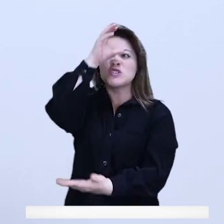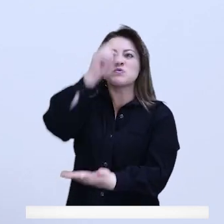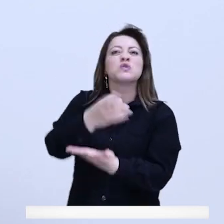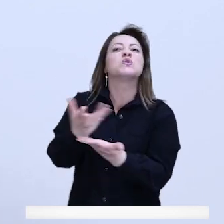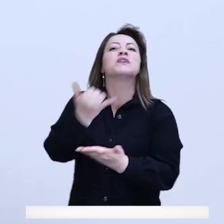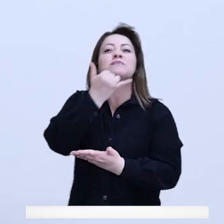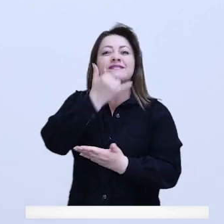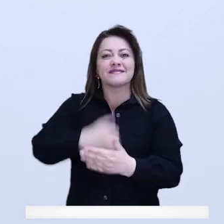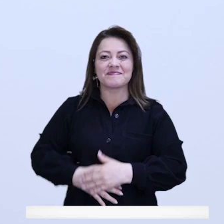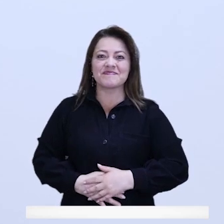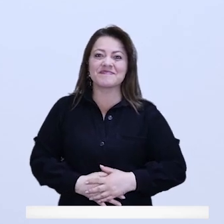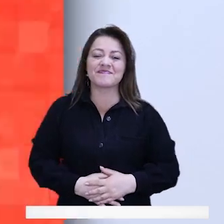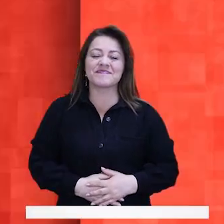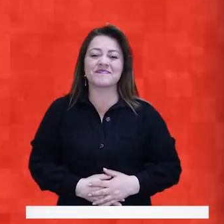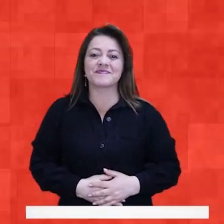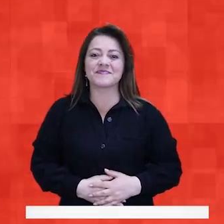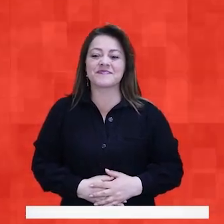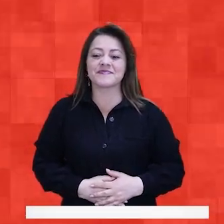concejalas de Bogotá.